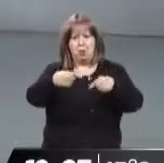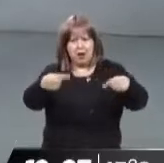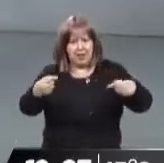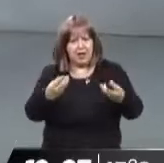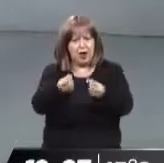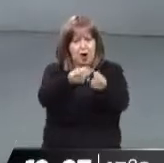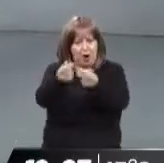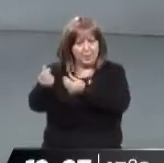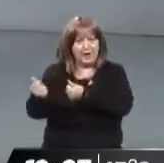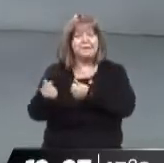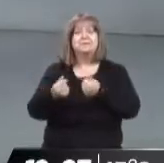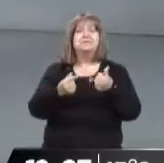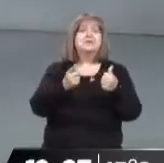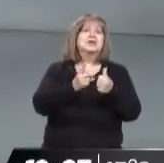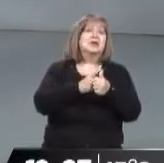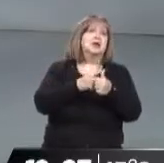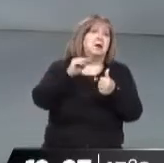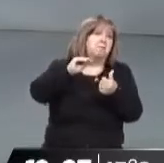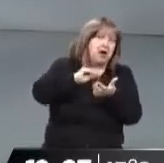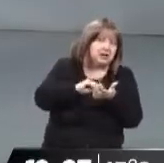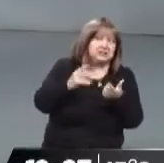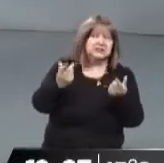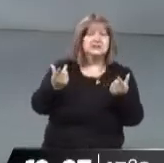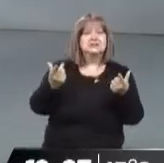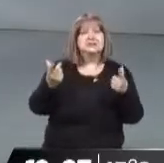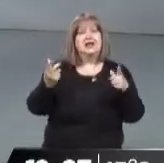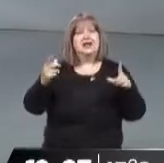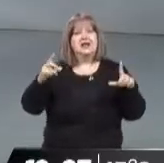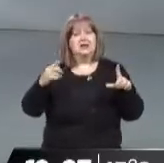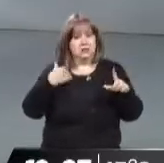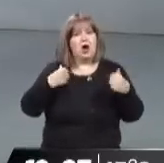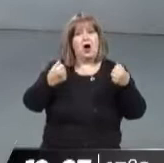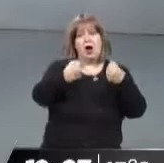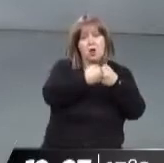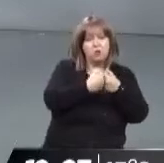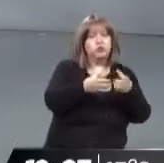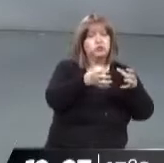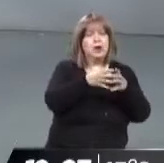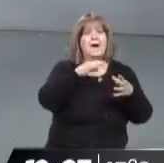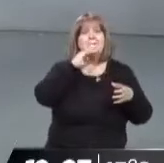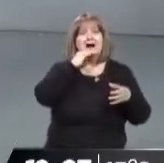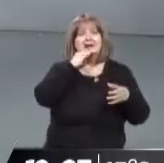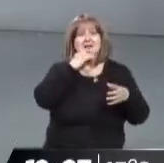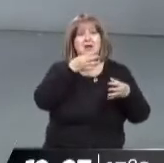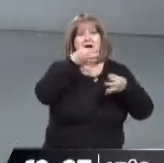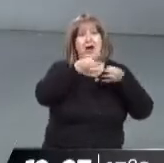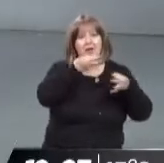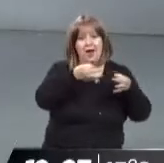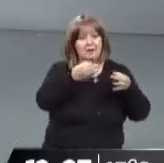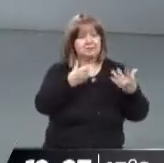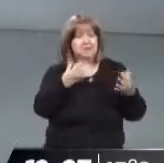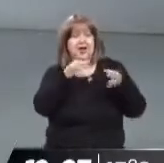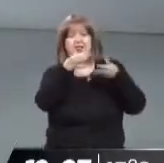cuotas. Ahora, vos lo contaste recién. Bueno, sumo lo que va marcando el tuit. Me reuní con el ministro de Economía, Sergio Massa, para terminar de delinear detalles.